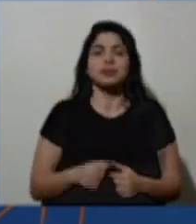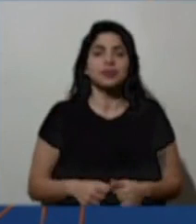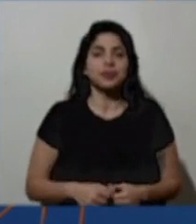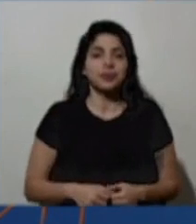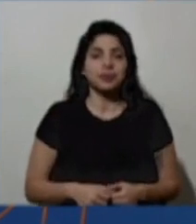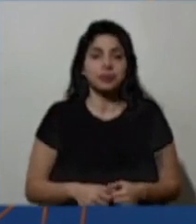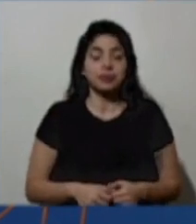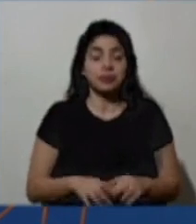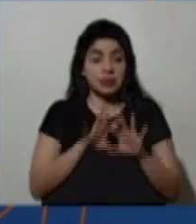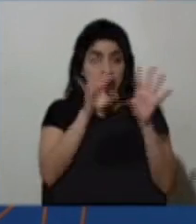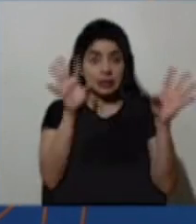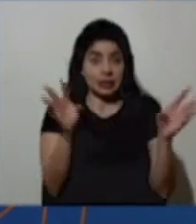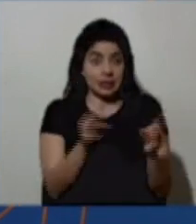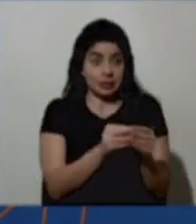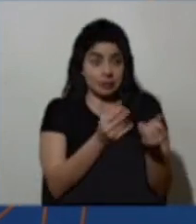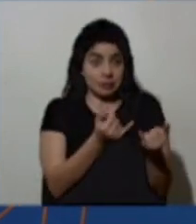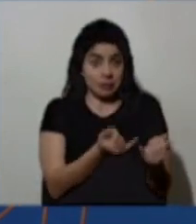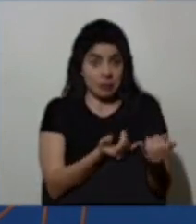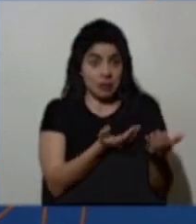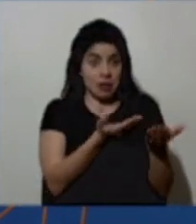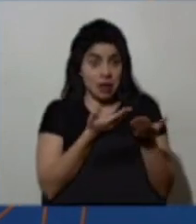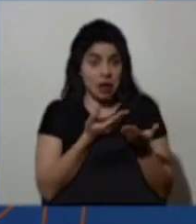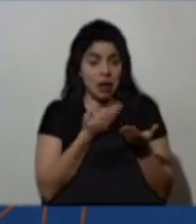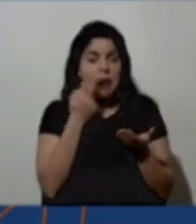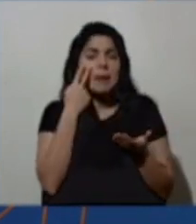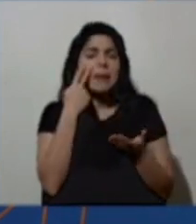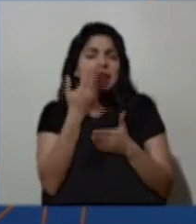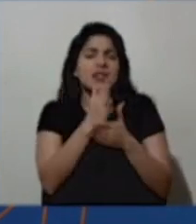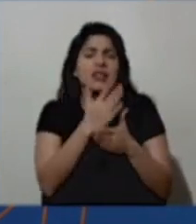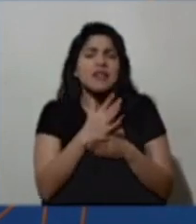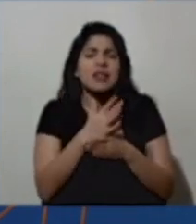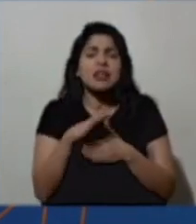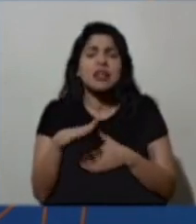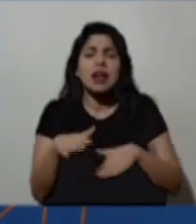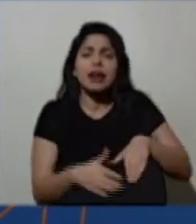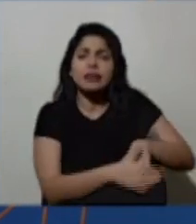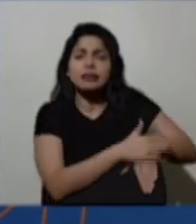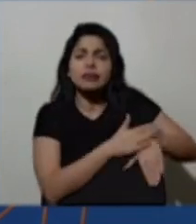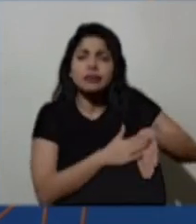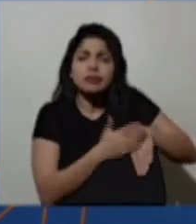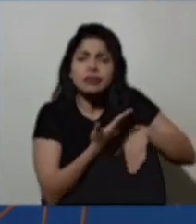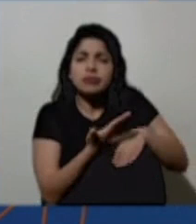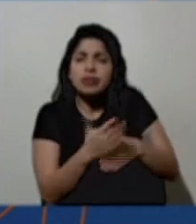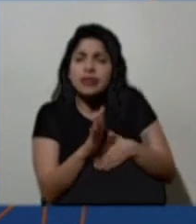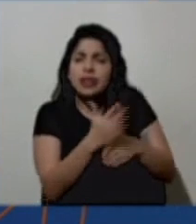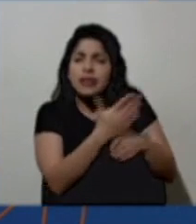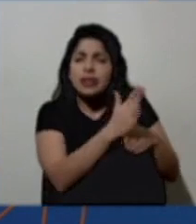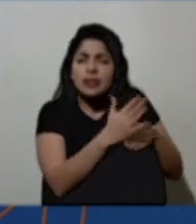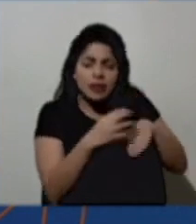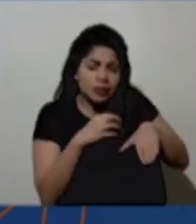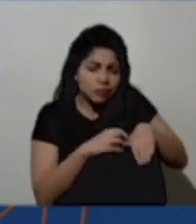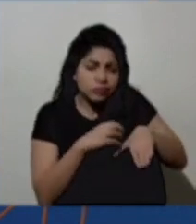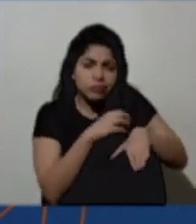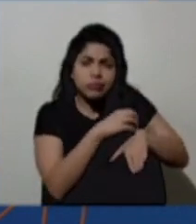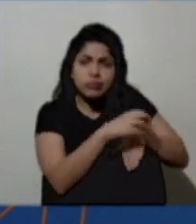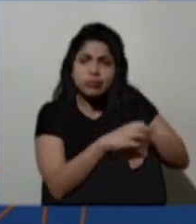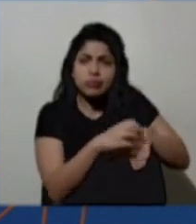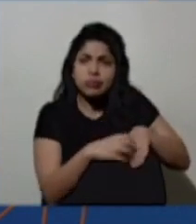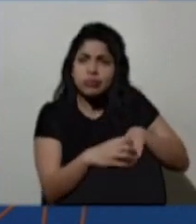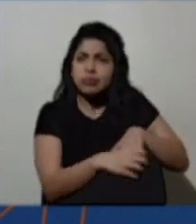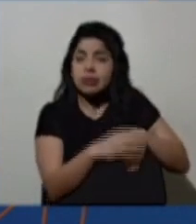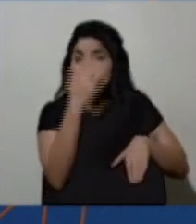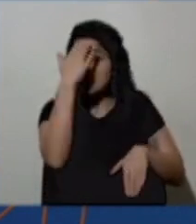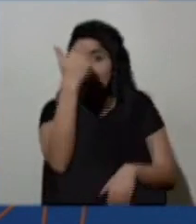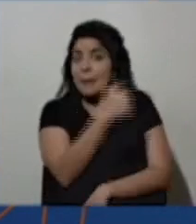Lo cual nos ha llevado, visto por regiones, esto es muy importante, la vacunación tiene que darse en todo el país.